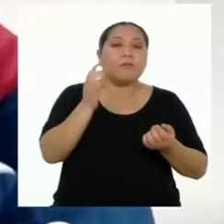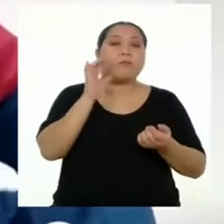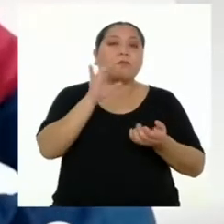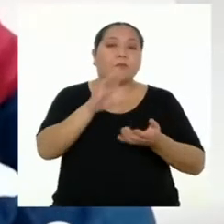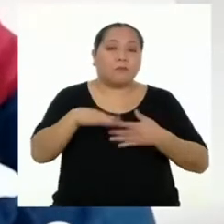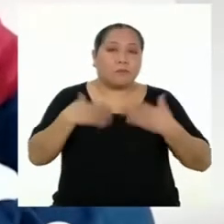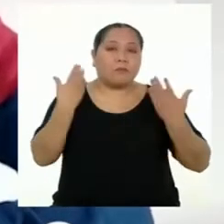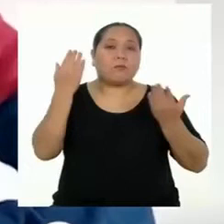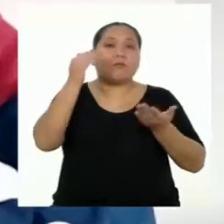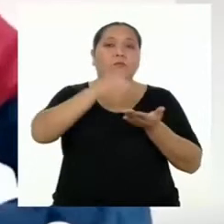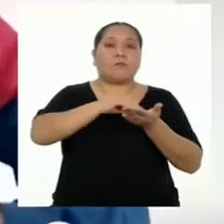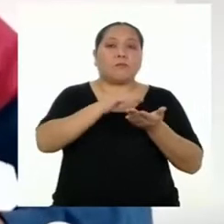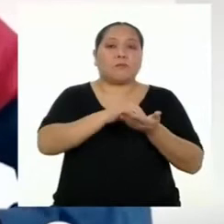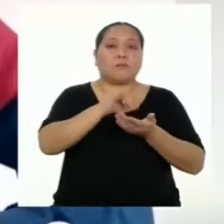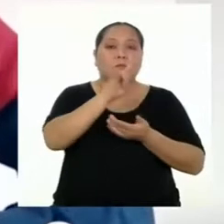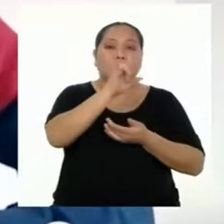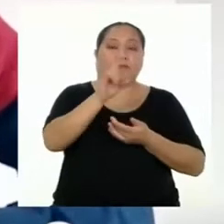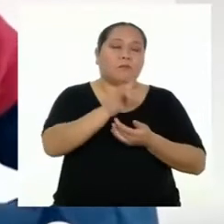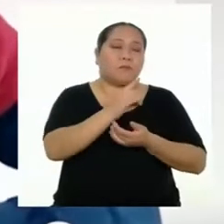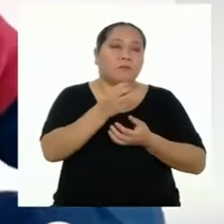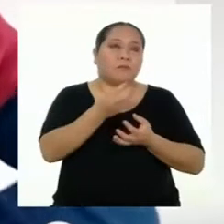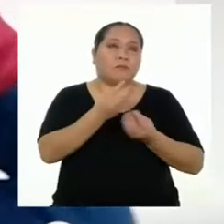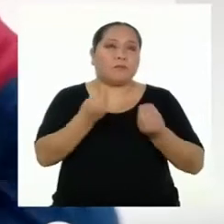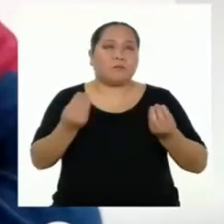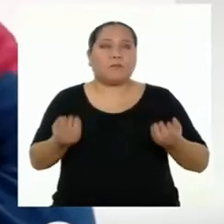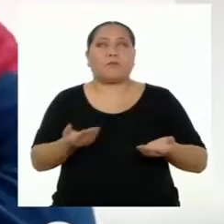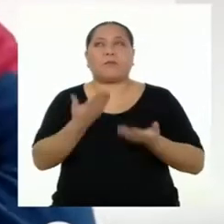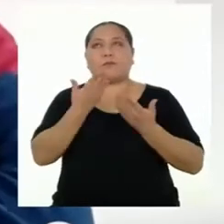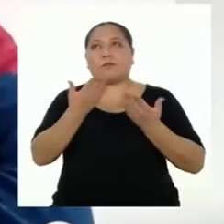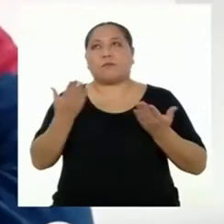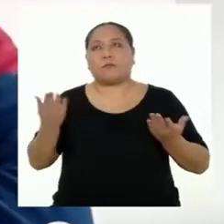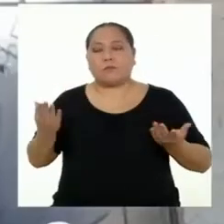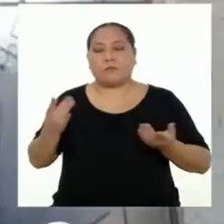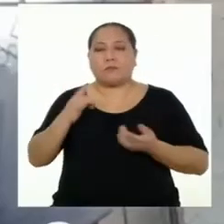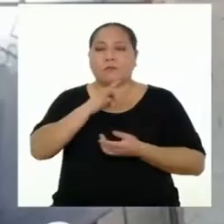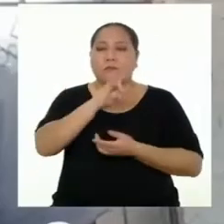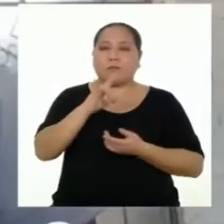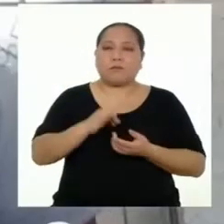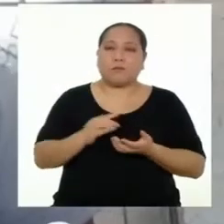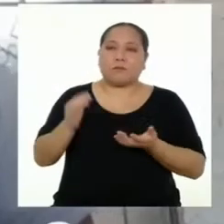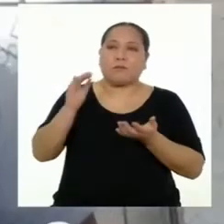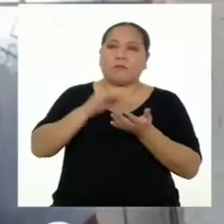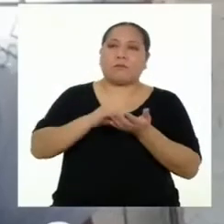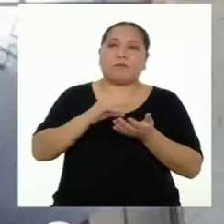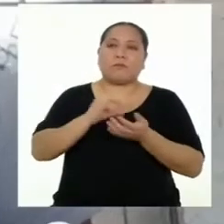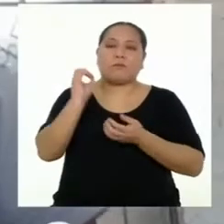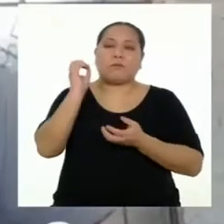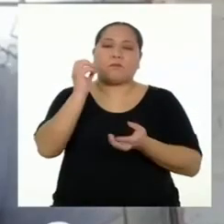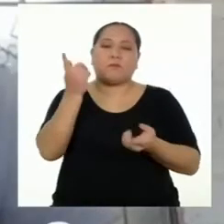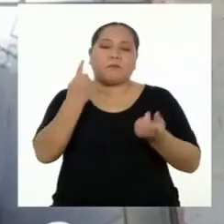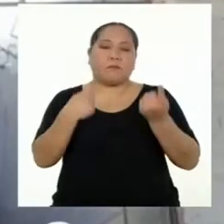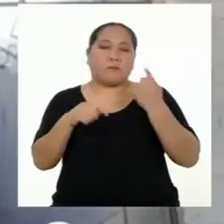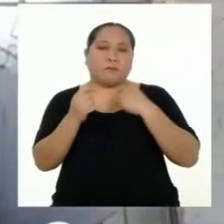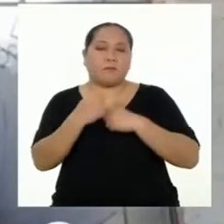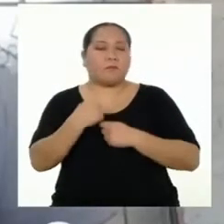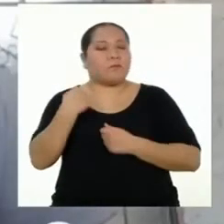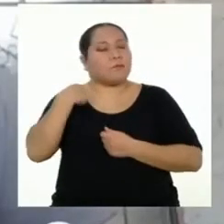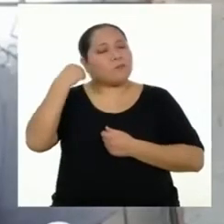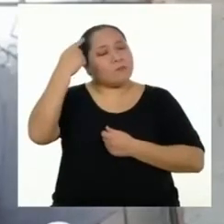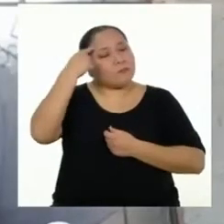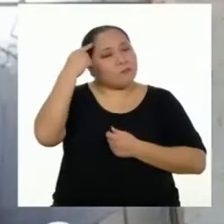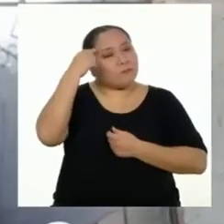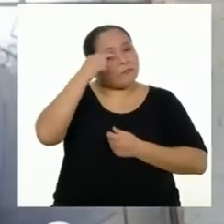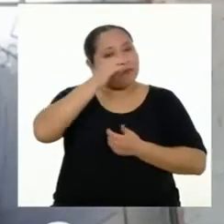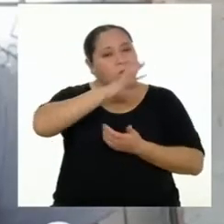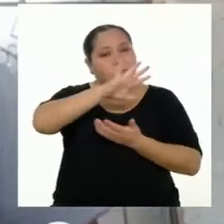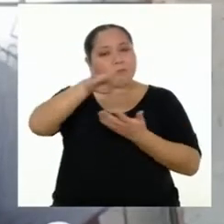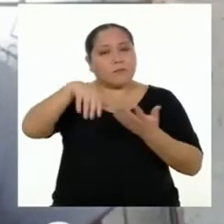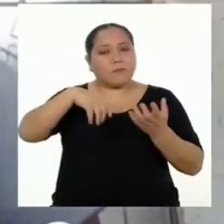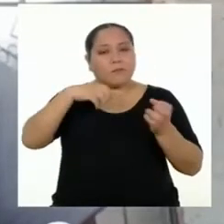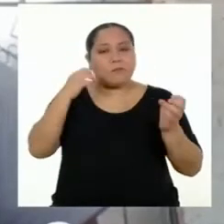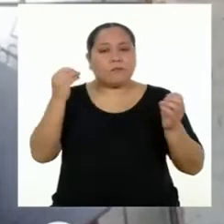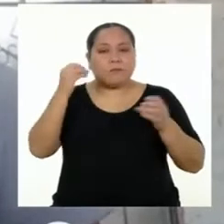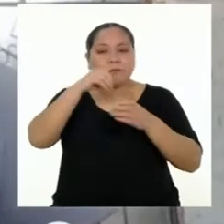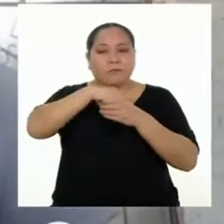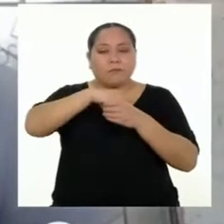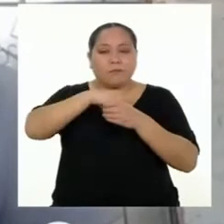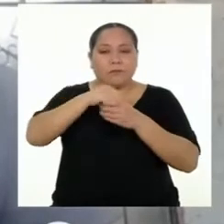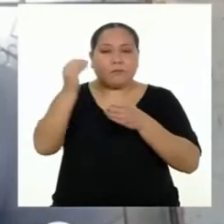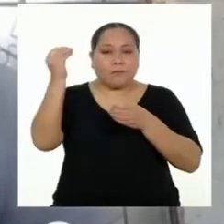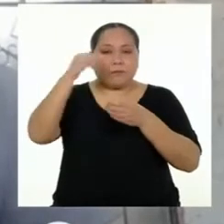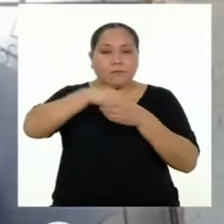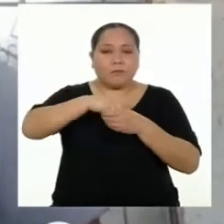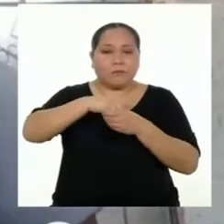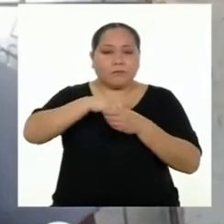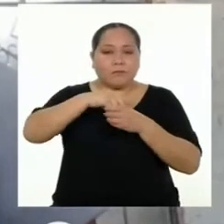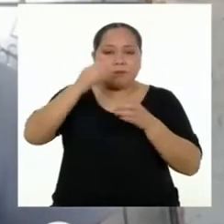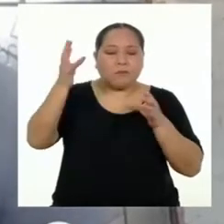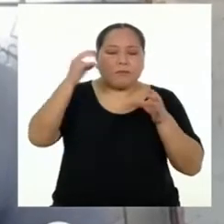Hay varias cosas que se pueden reutilizar o incluso vender. Creo que lo que pasa es que todo lo mezclamos en un